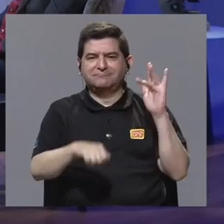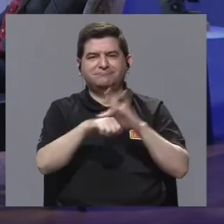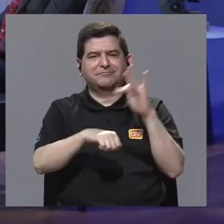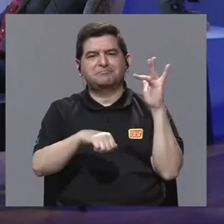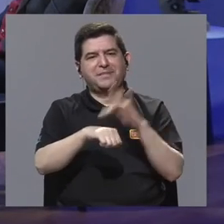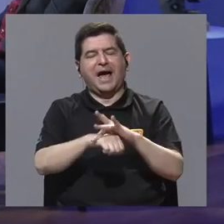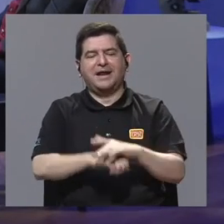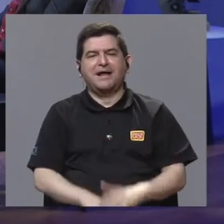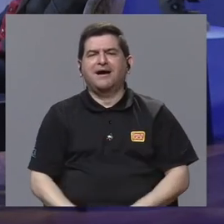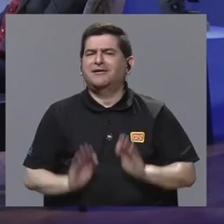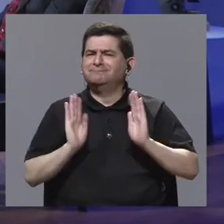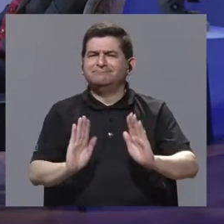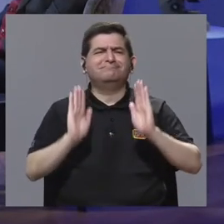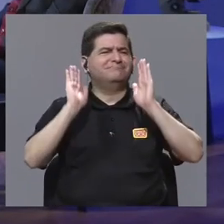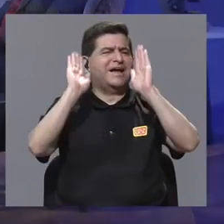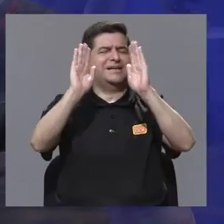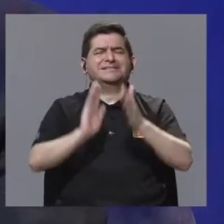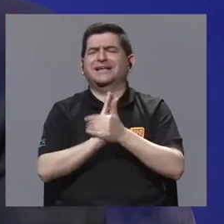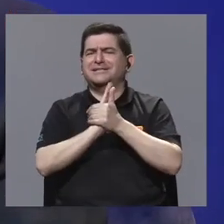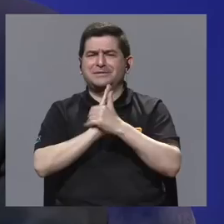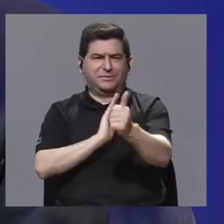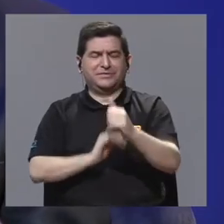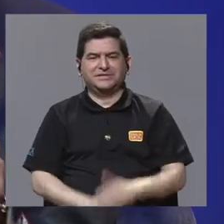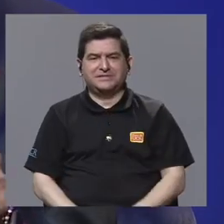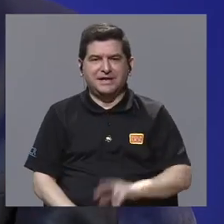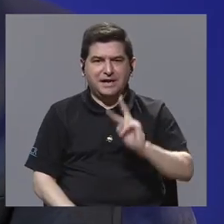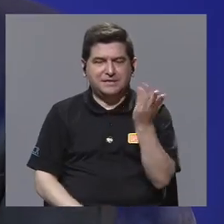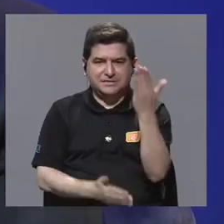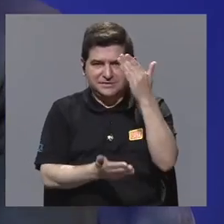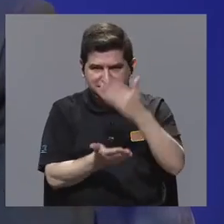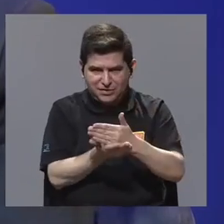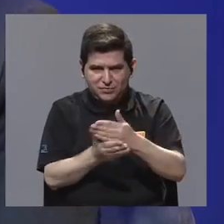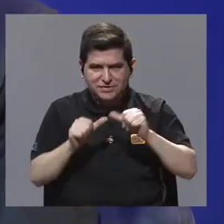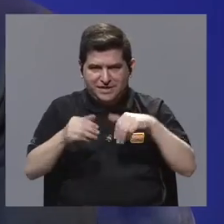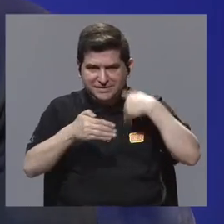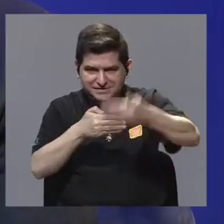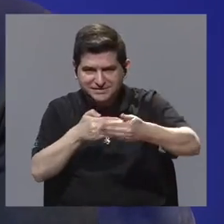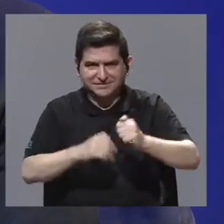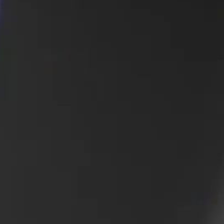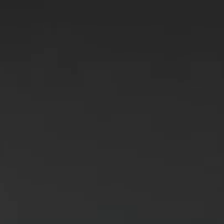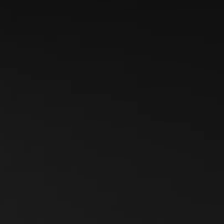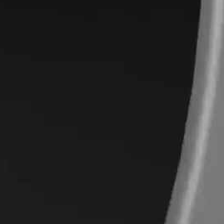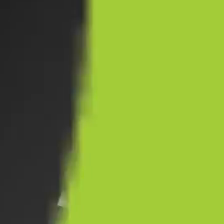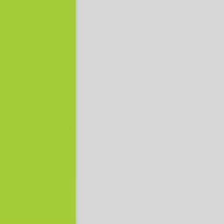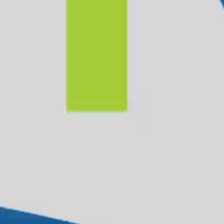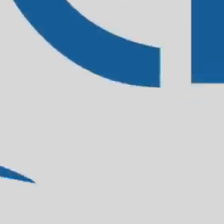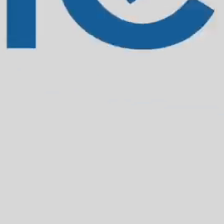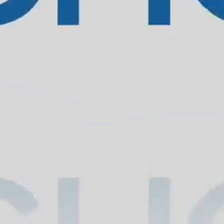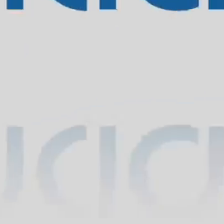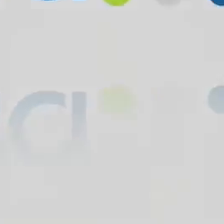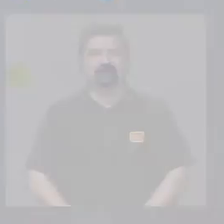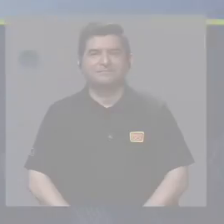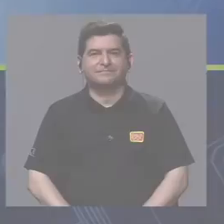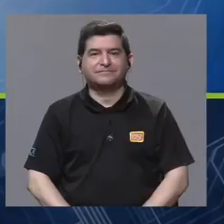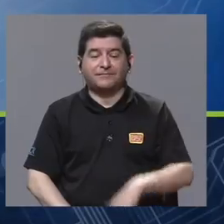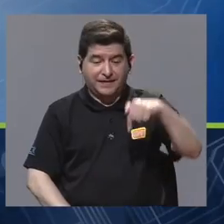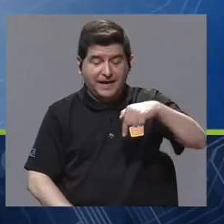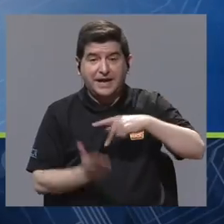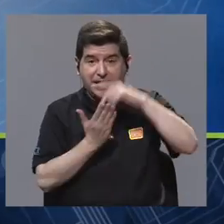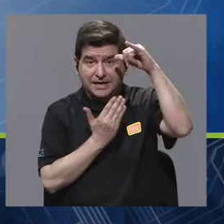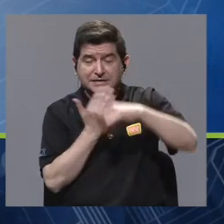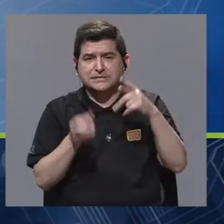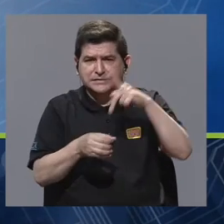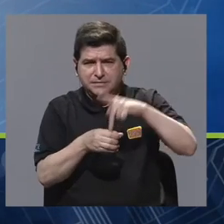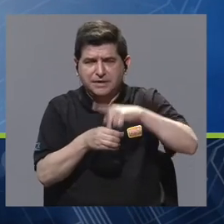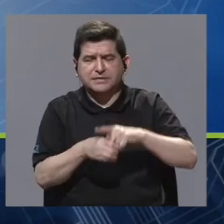atender de manera temprana. Excelente. Tremendo potencial. Hacemos una segunda pausa y ya regresamos. En este